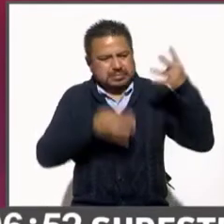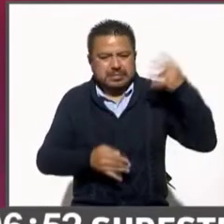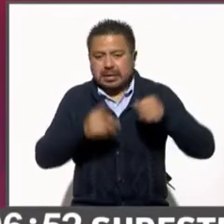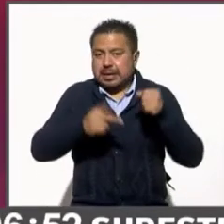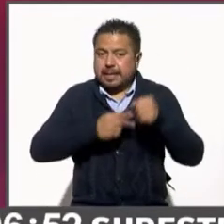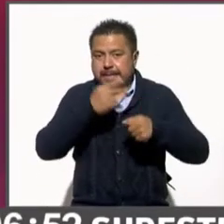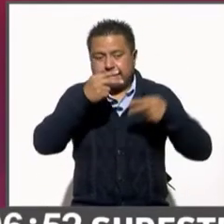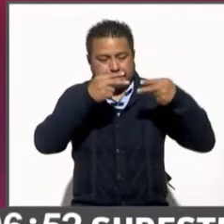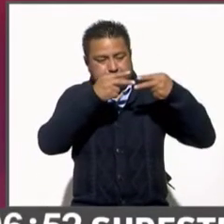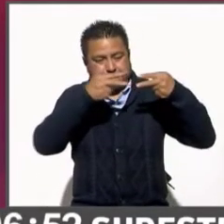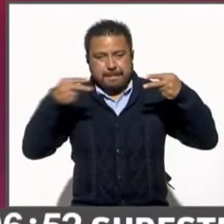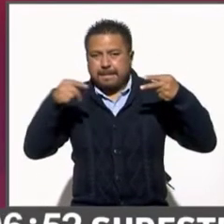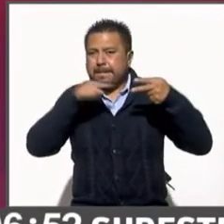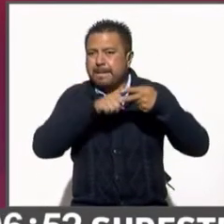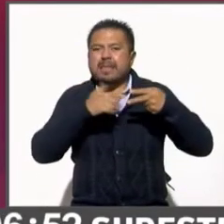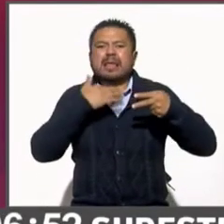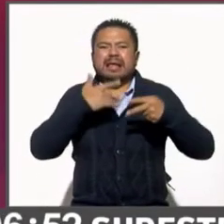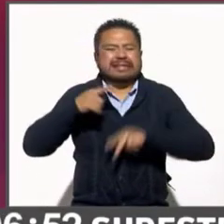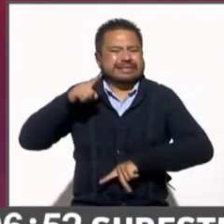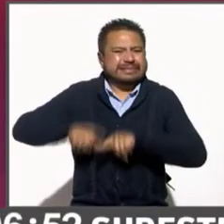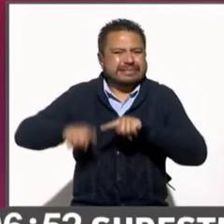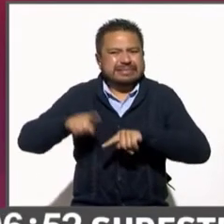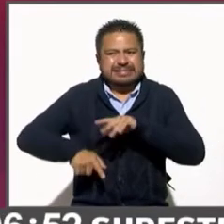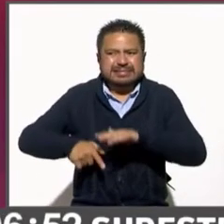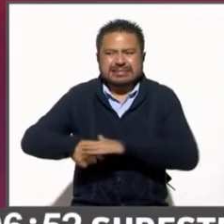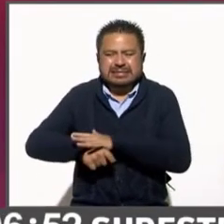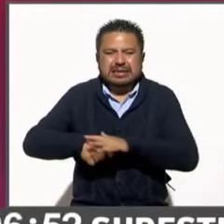combate a la corrupción y combate a la pobreza.